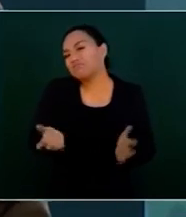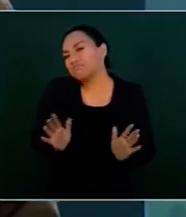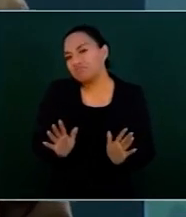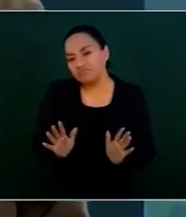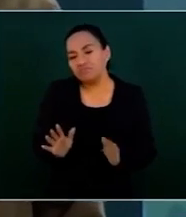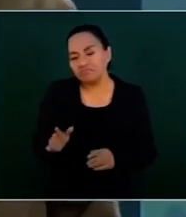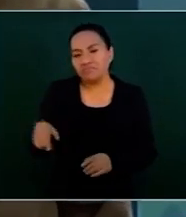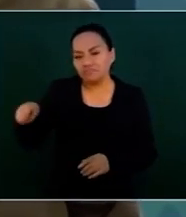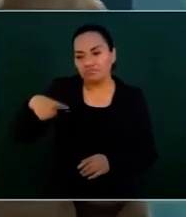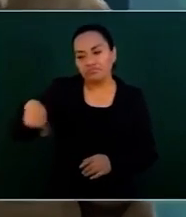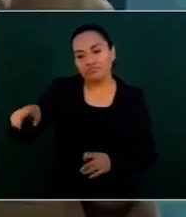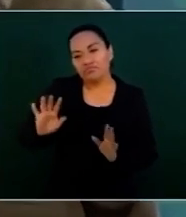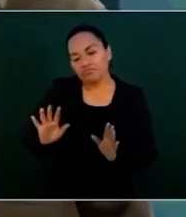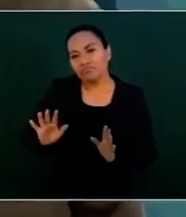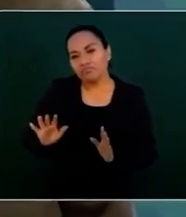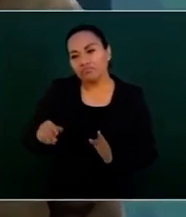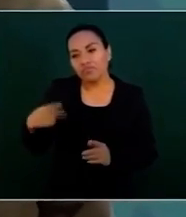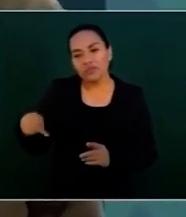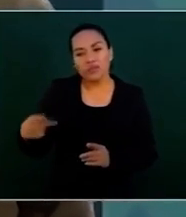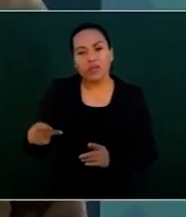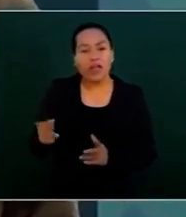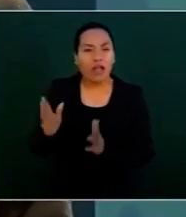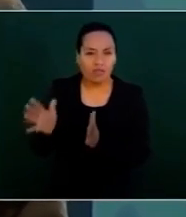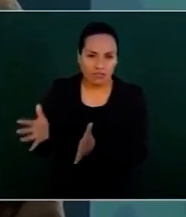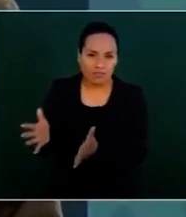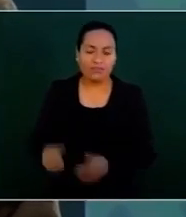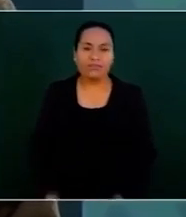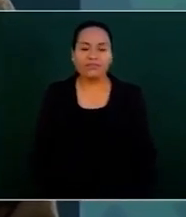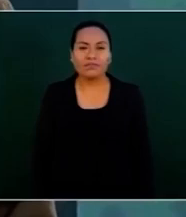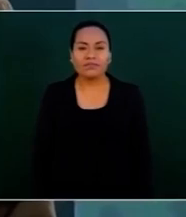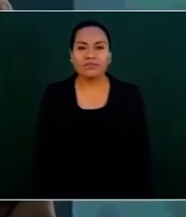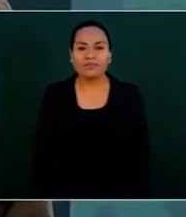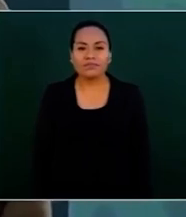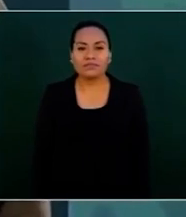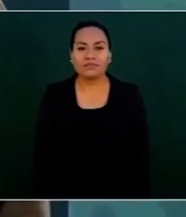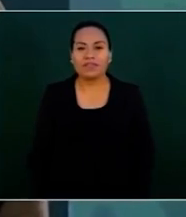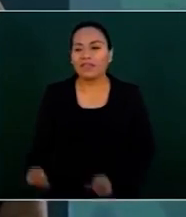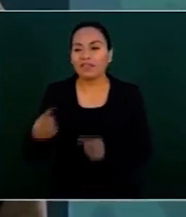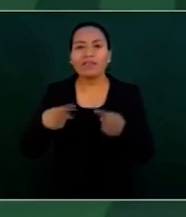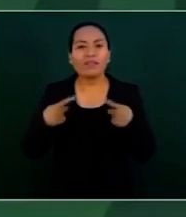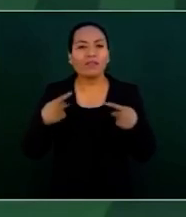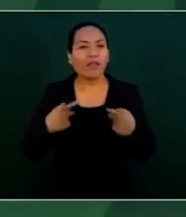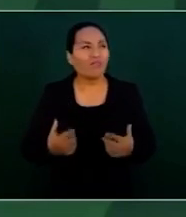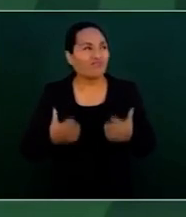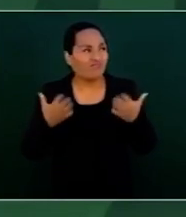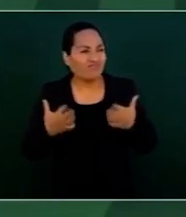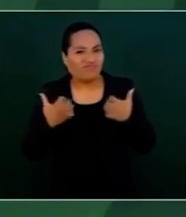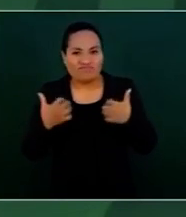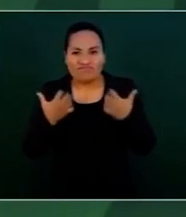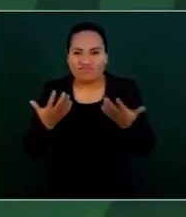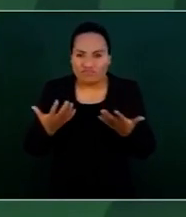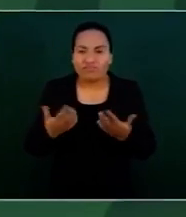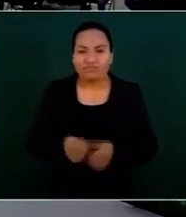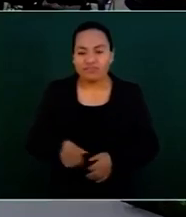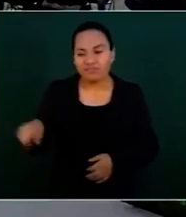temperamento, ¿no? De las